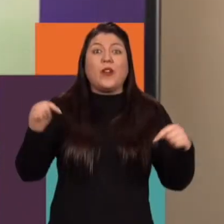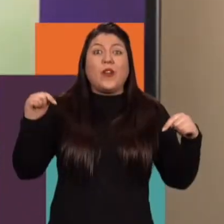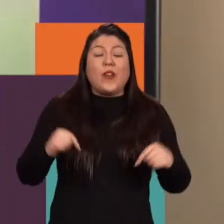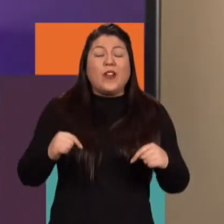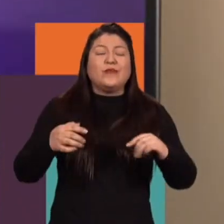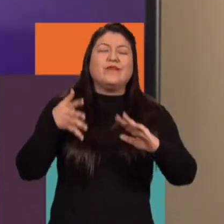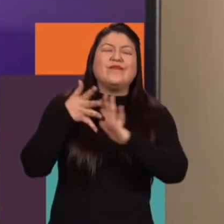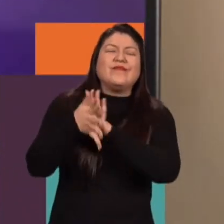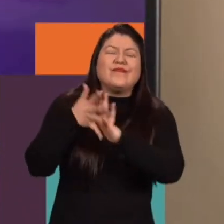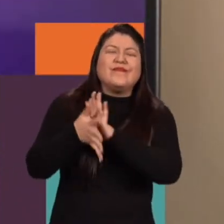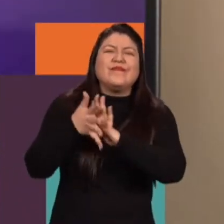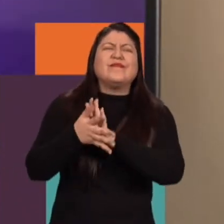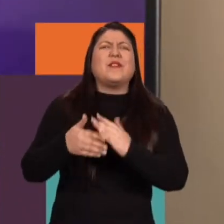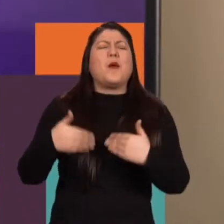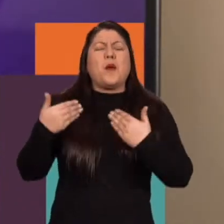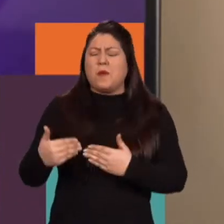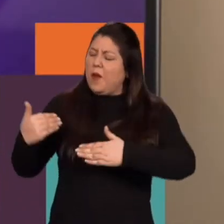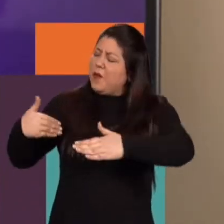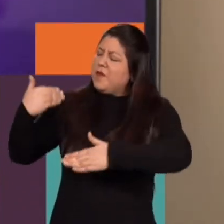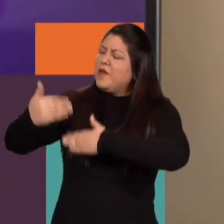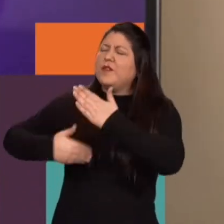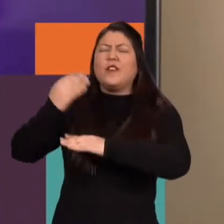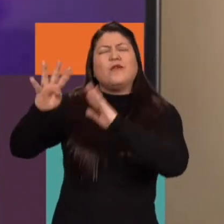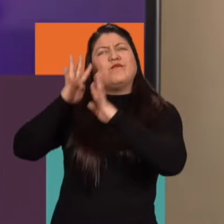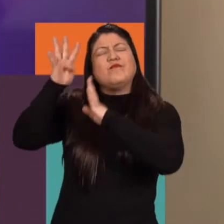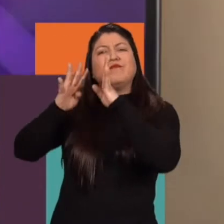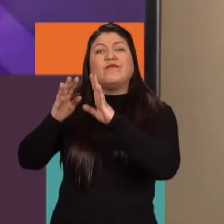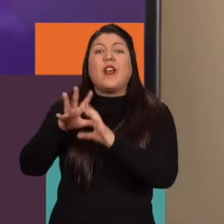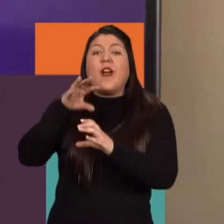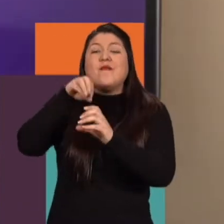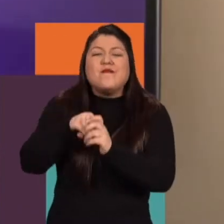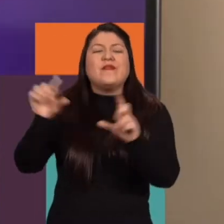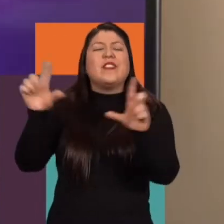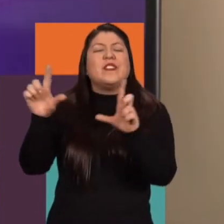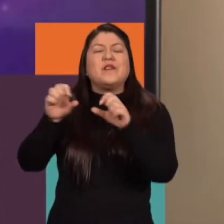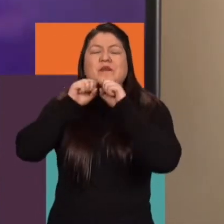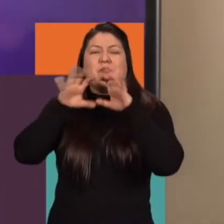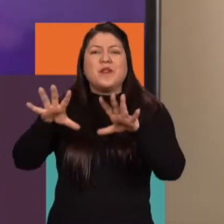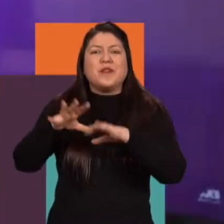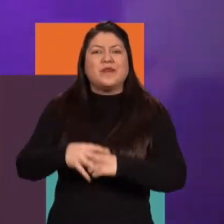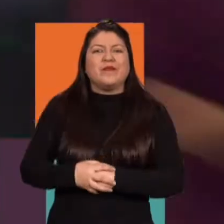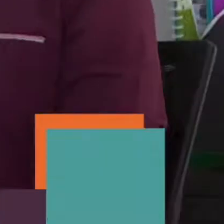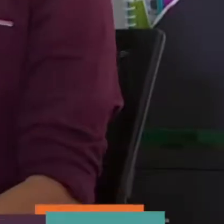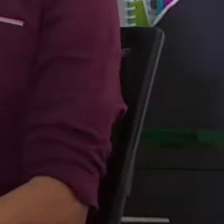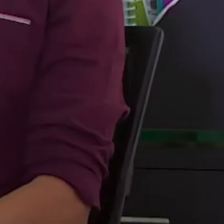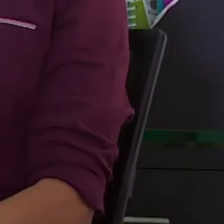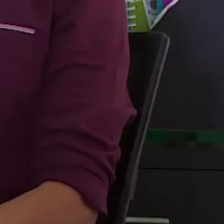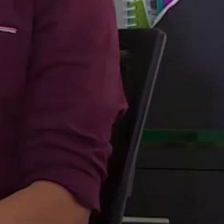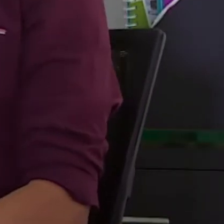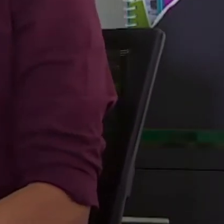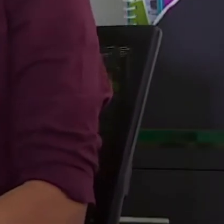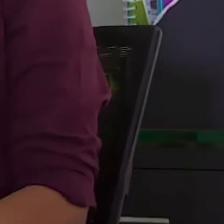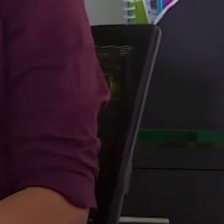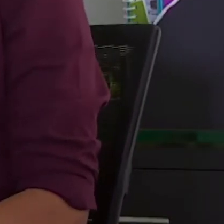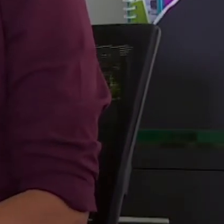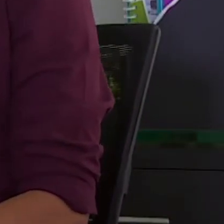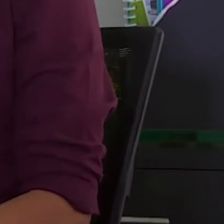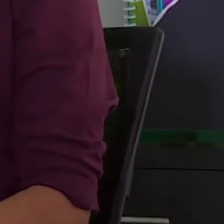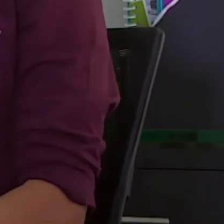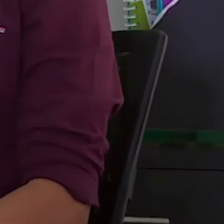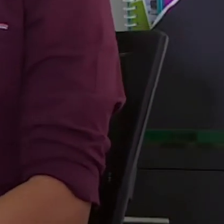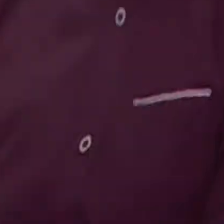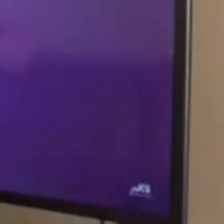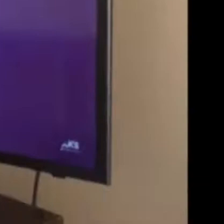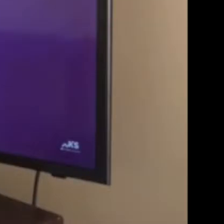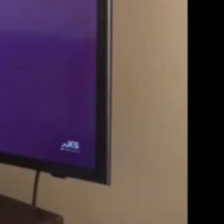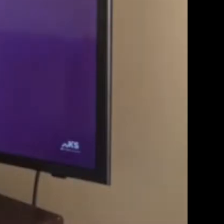Hoy queremos ver cómo se está viviendo ese proceso creativo dentro de los medios públicos. Mi nombre es Cristian Briseño.